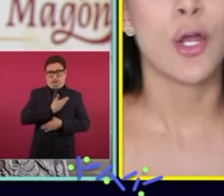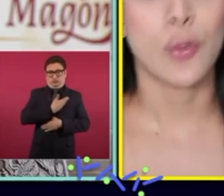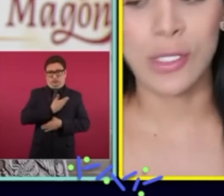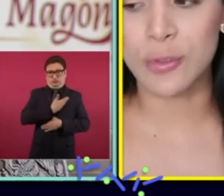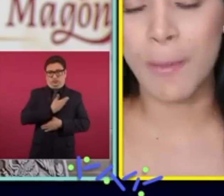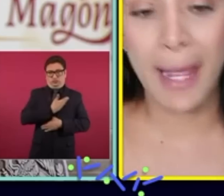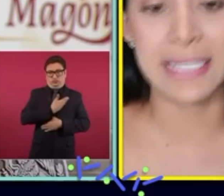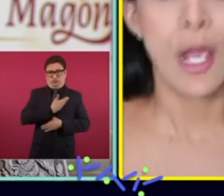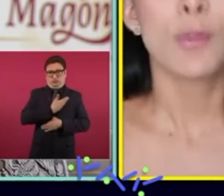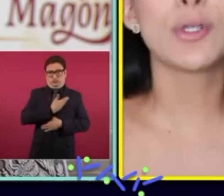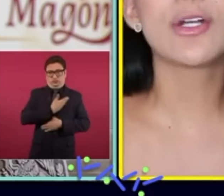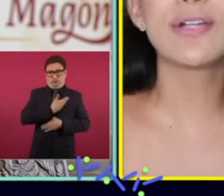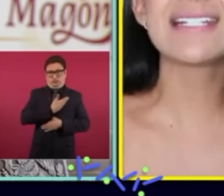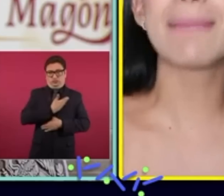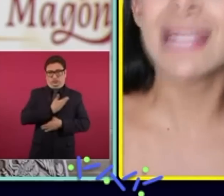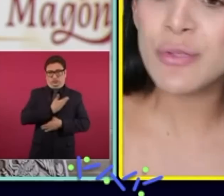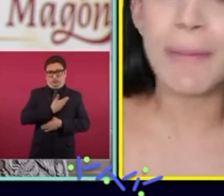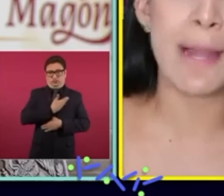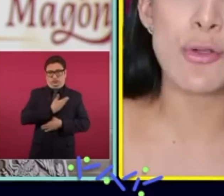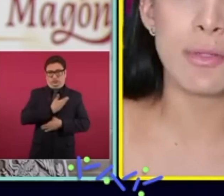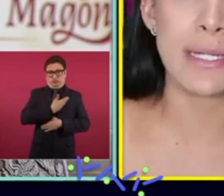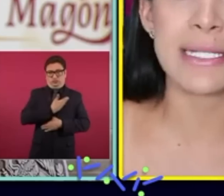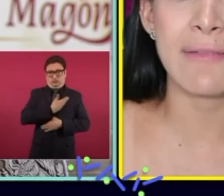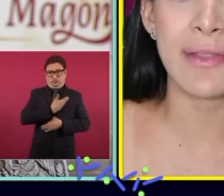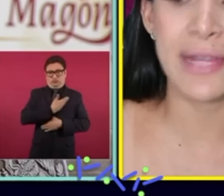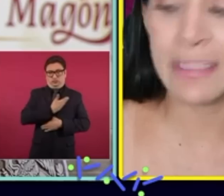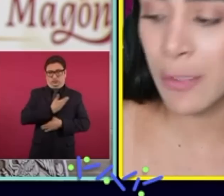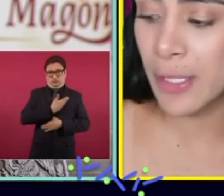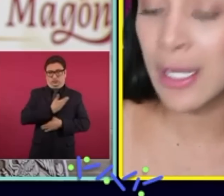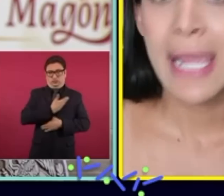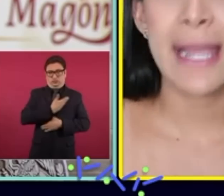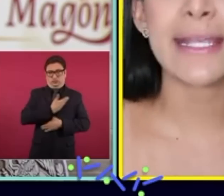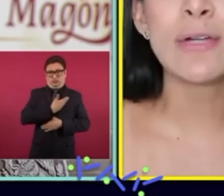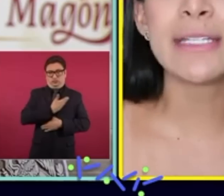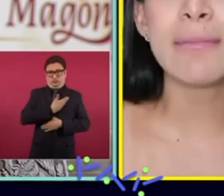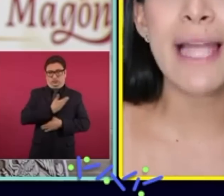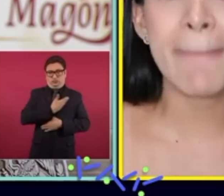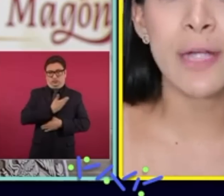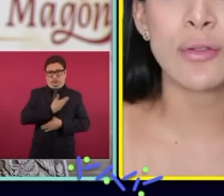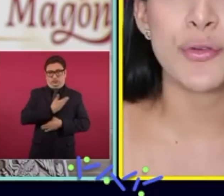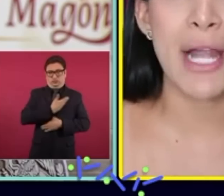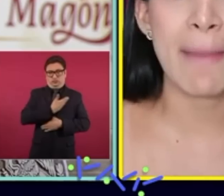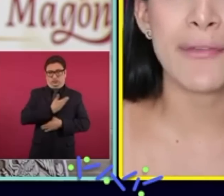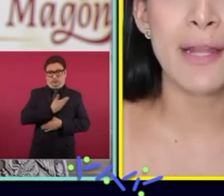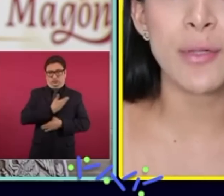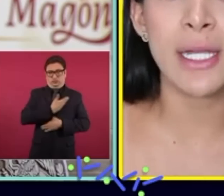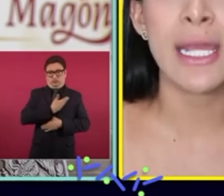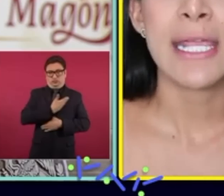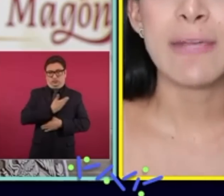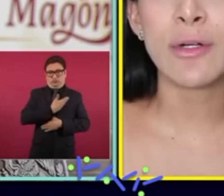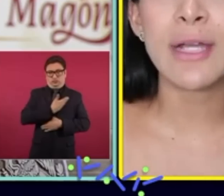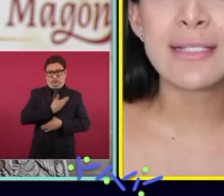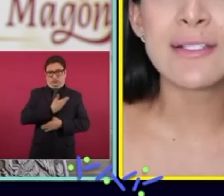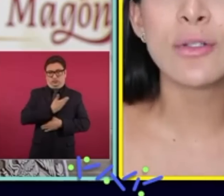en nuestro país. Pues bueno, creo que se merece un aplauso el presidente Andrés Manuel, el que no le tiembre la mano contra la mafia del poder